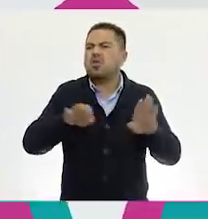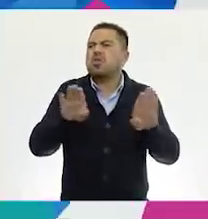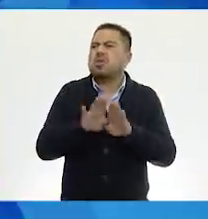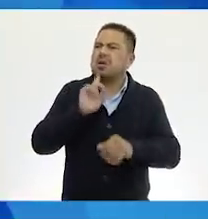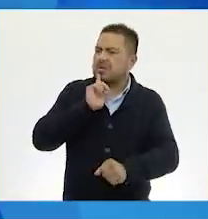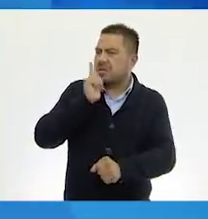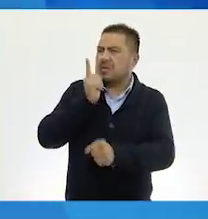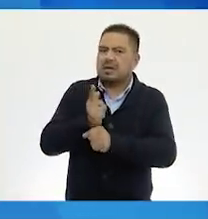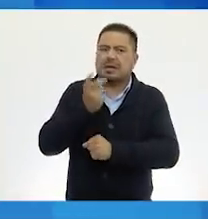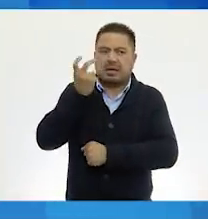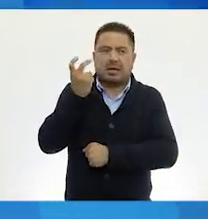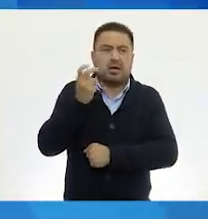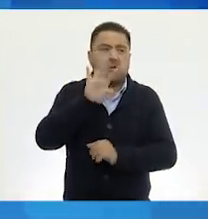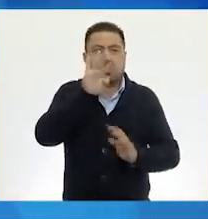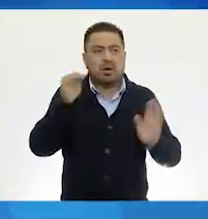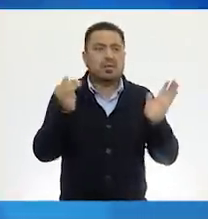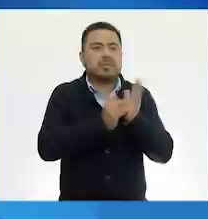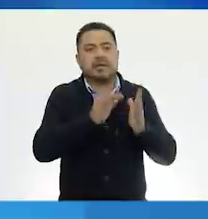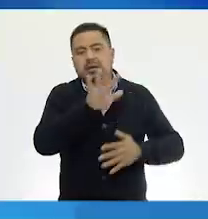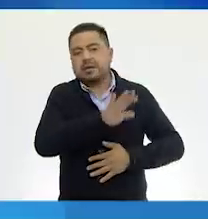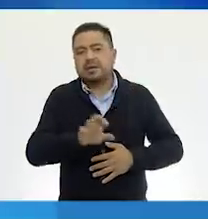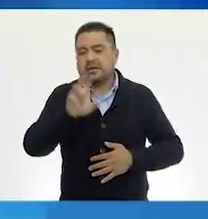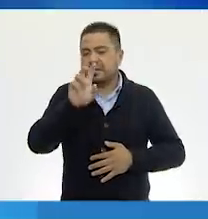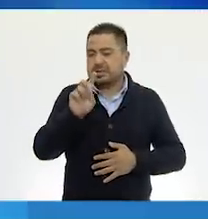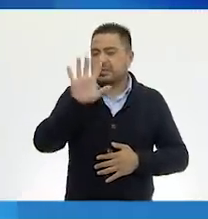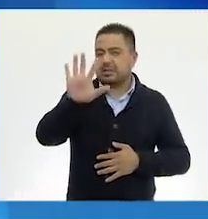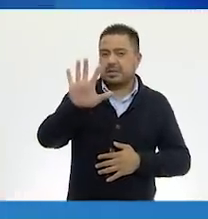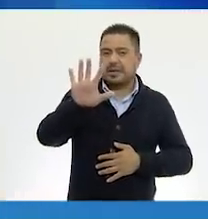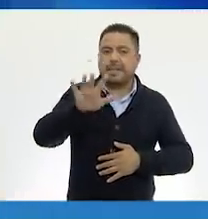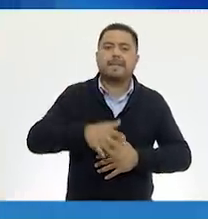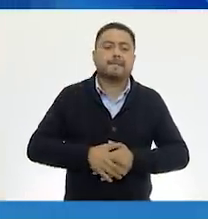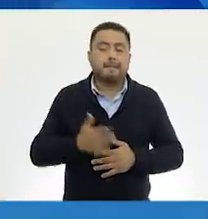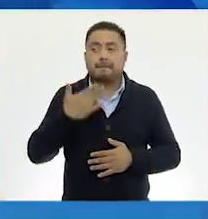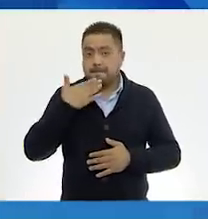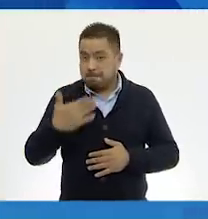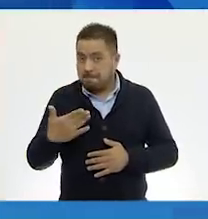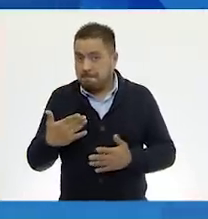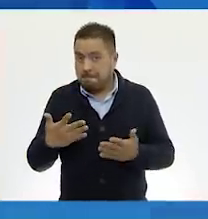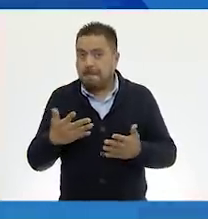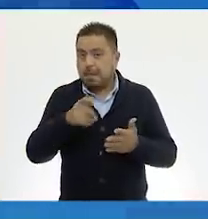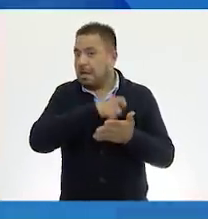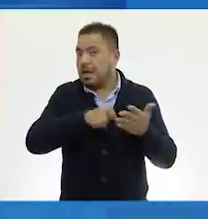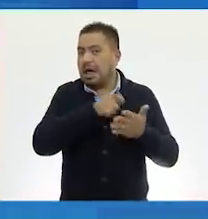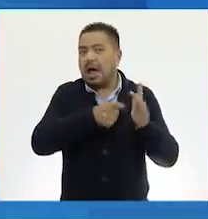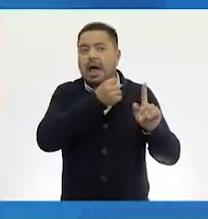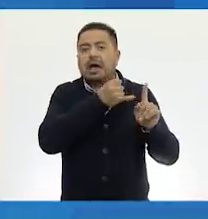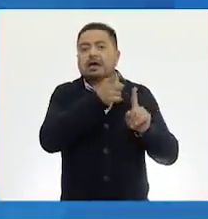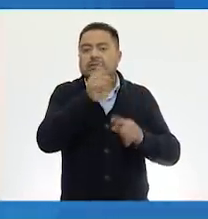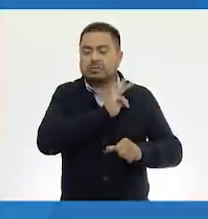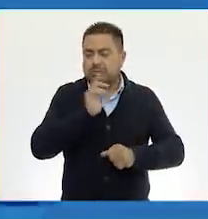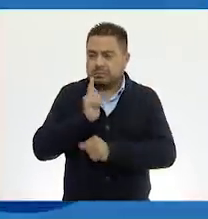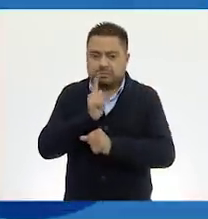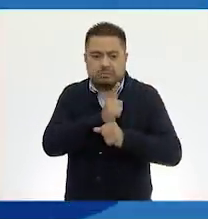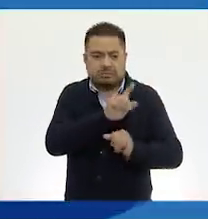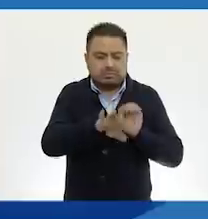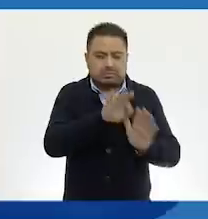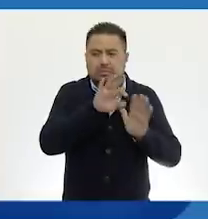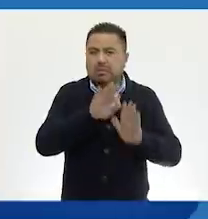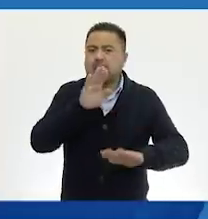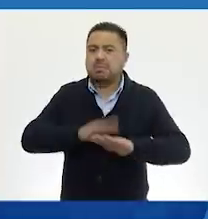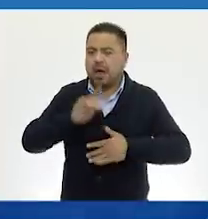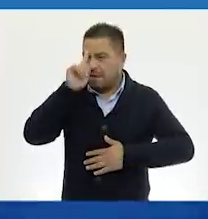Muy bien. Vamos a ver. Ah, ya 4,535. Muy bien. Así está escrito. Y si te das cuenta, puedes identificar muy